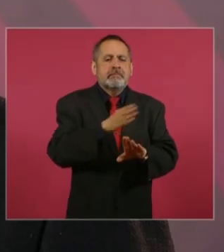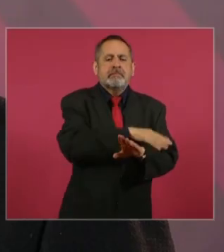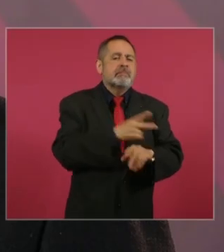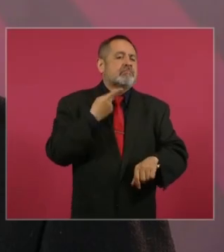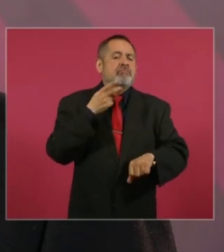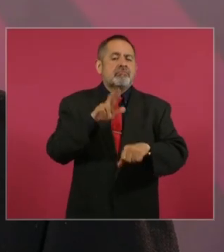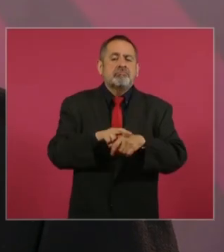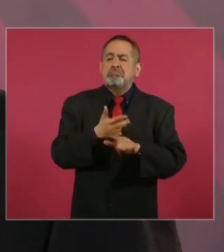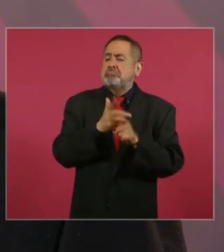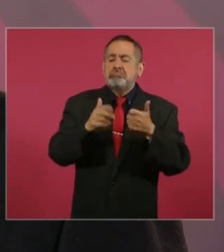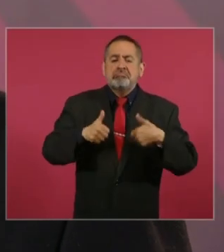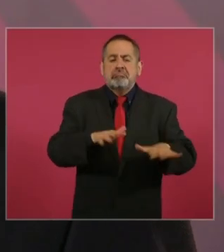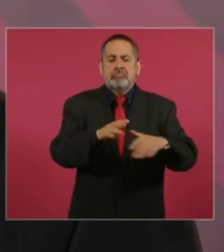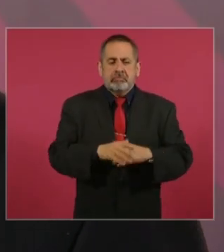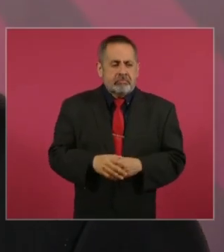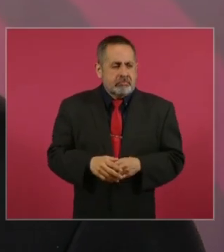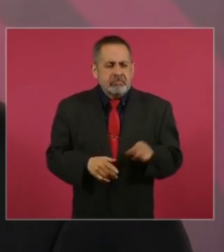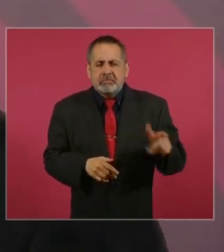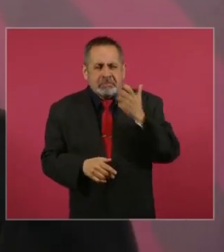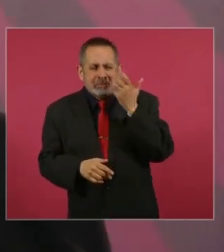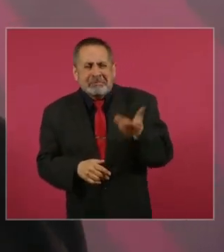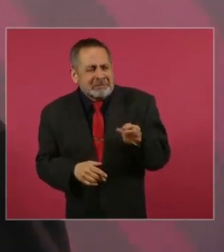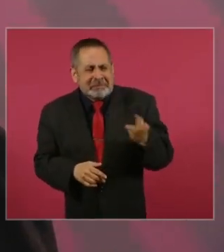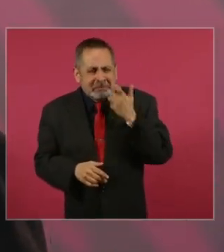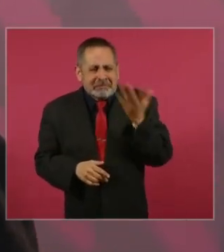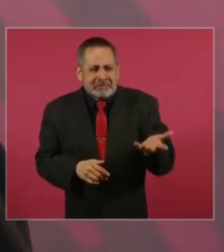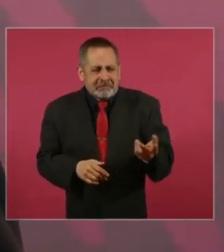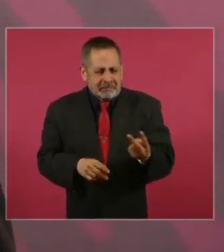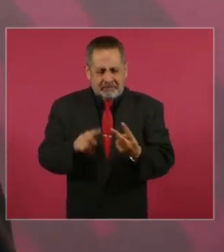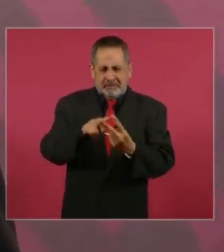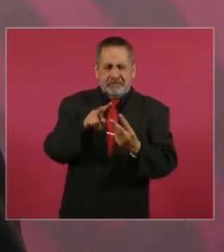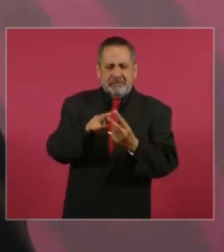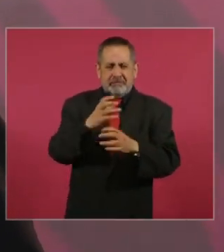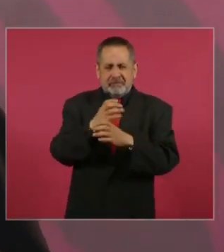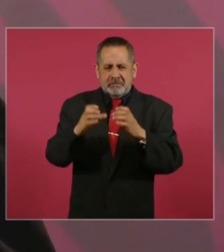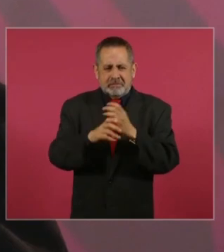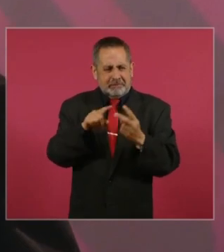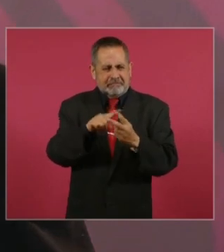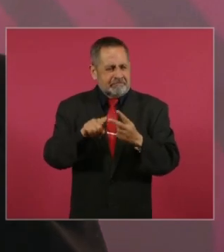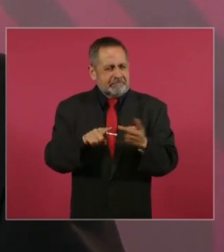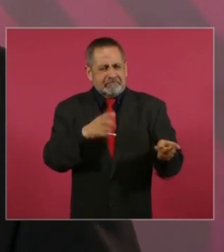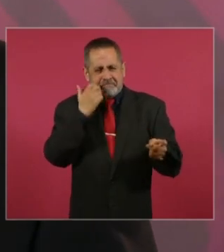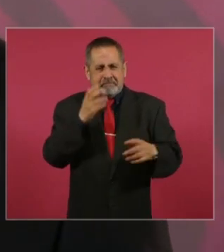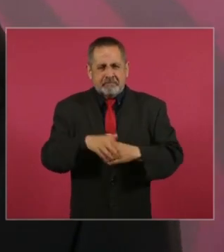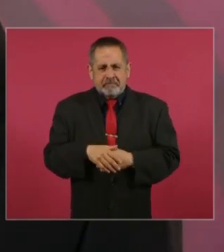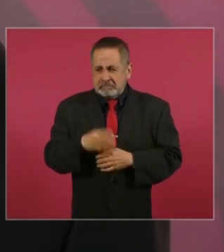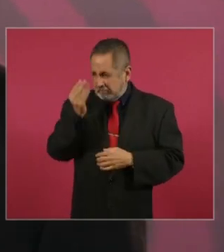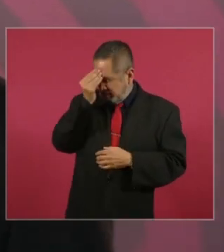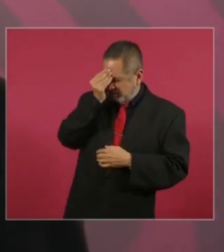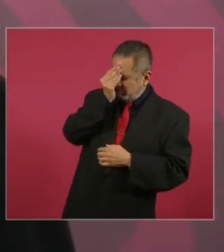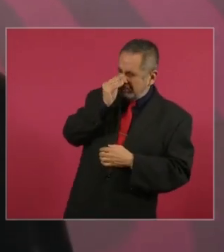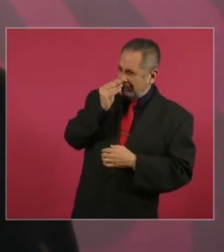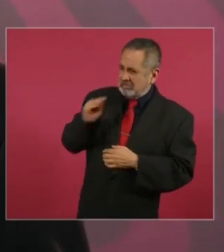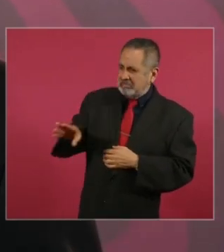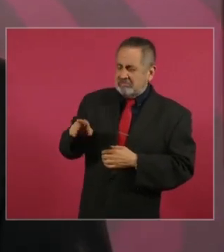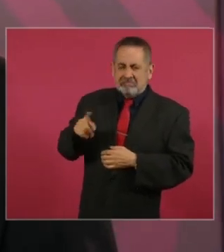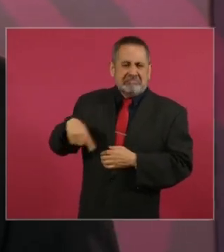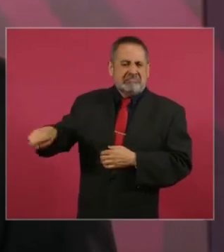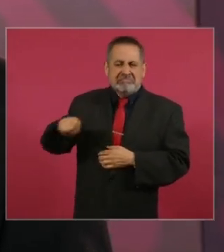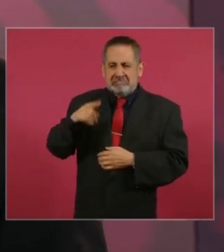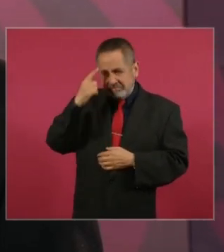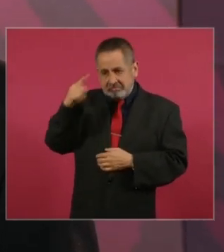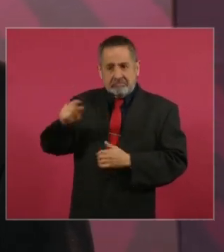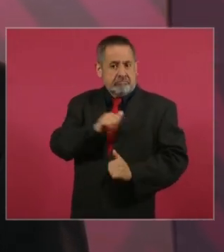Y que buscan dos cosas, una, desprestigio al Ejército.